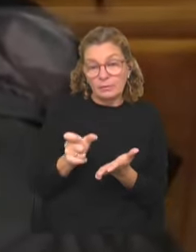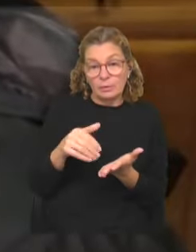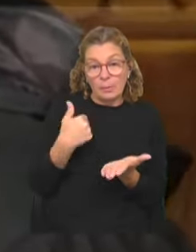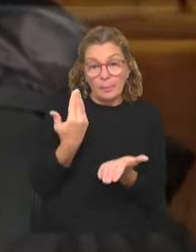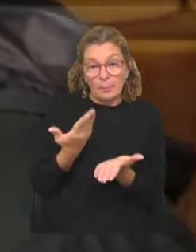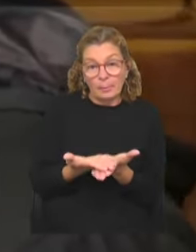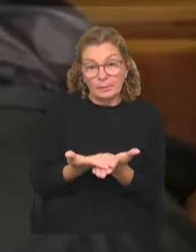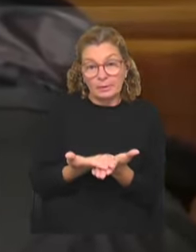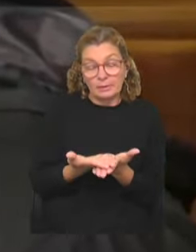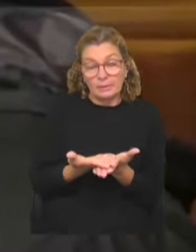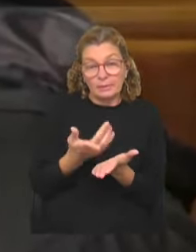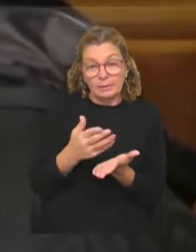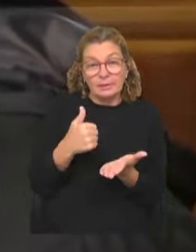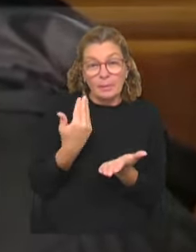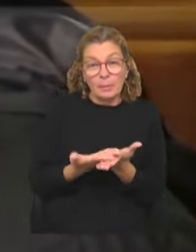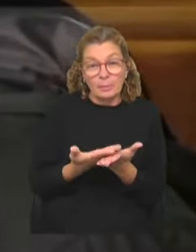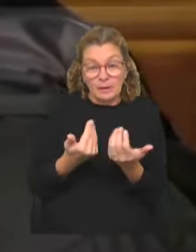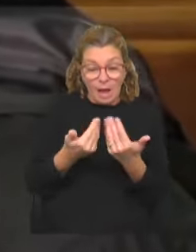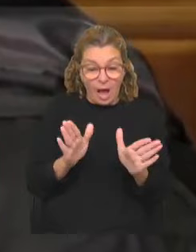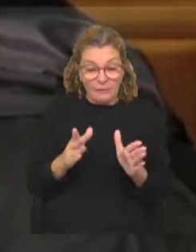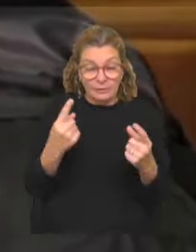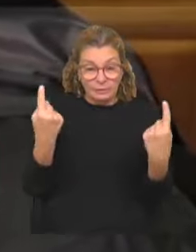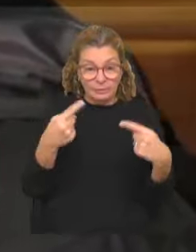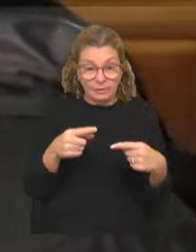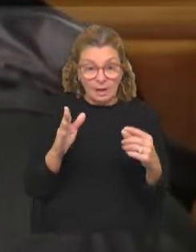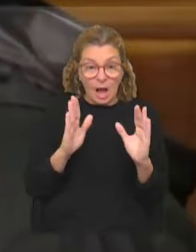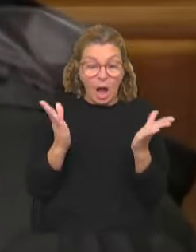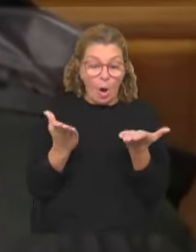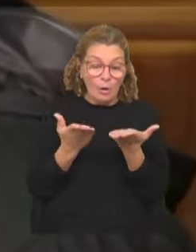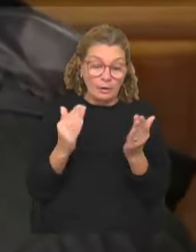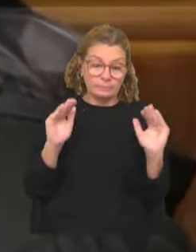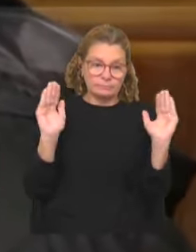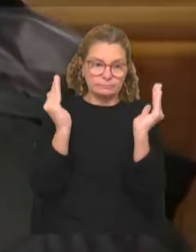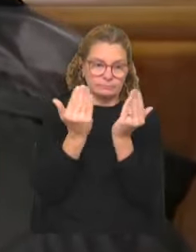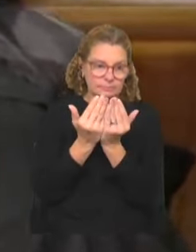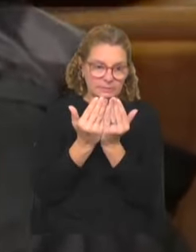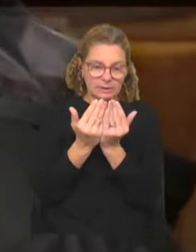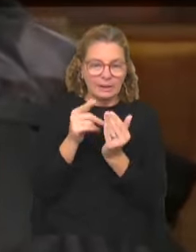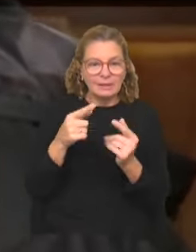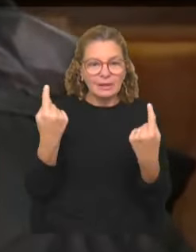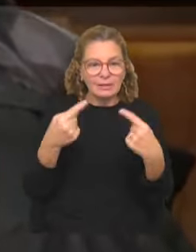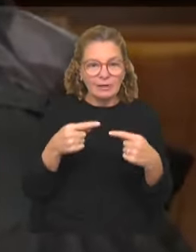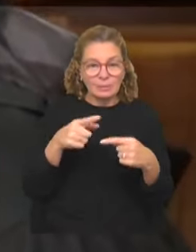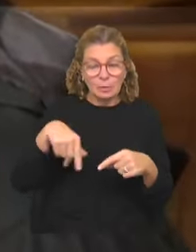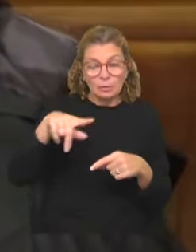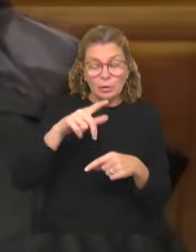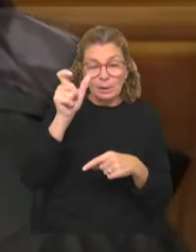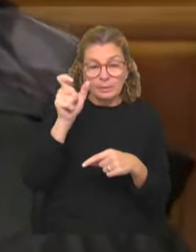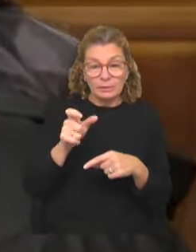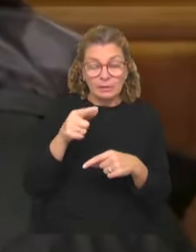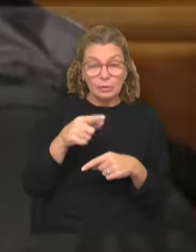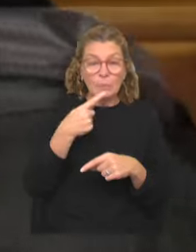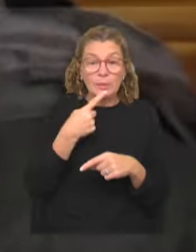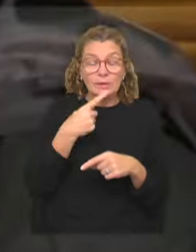propuesta. Y esa propuesta abre un debate que hasta ahora estuvo muy cerrado y ese debate lo va a saltar la gente. Esa es la lectura